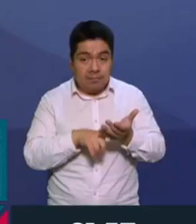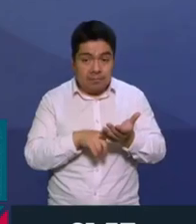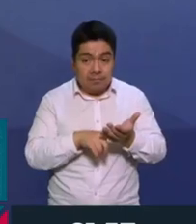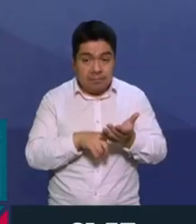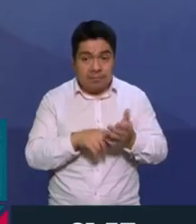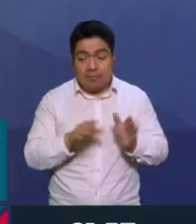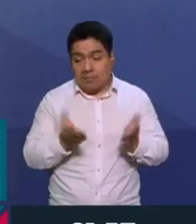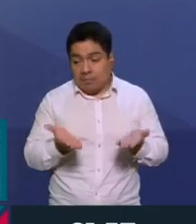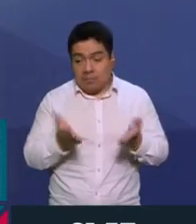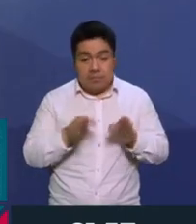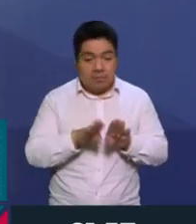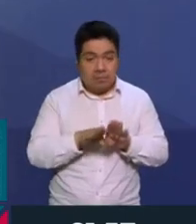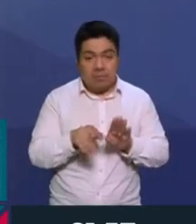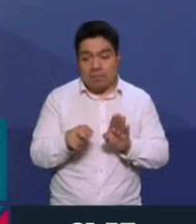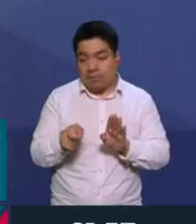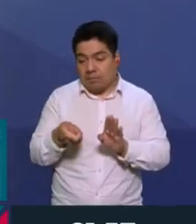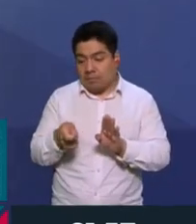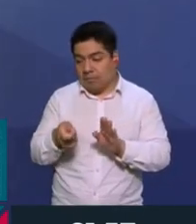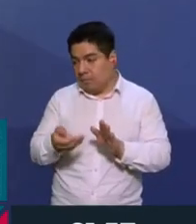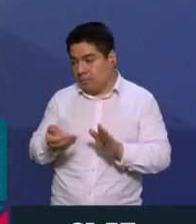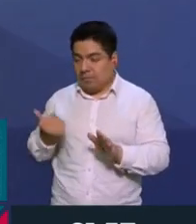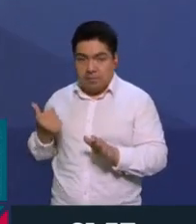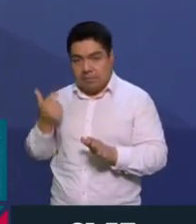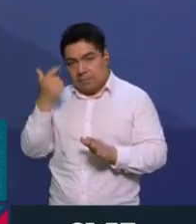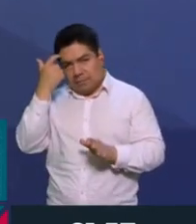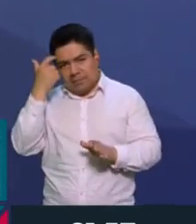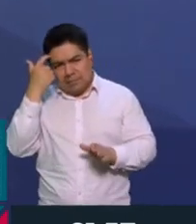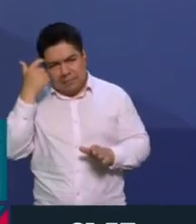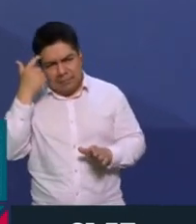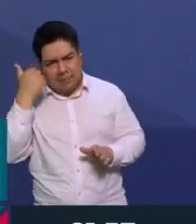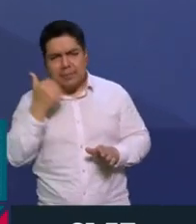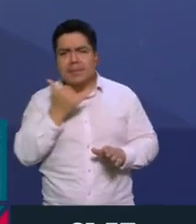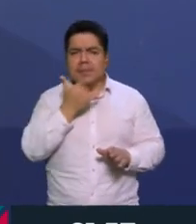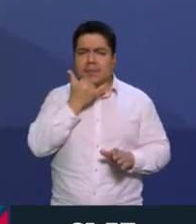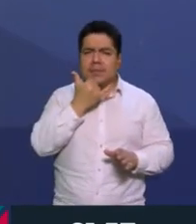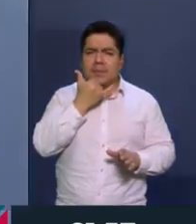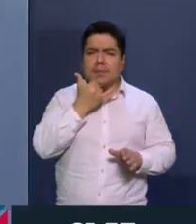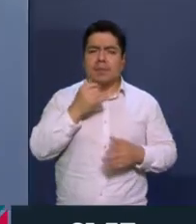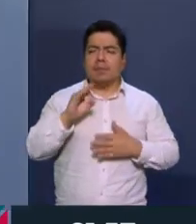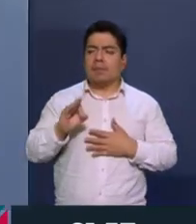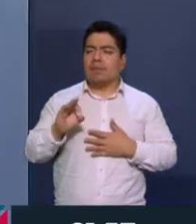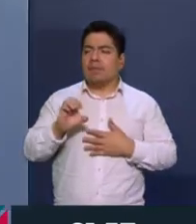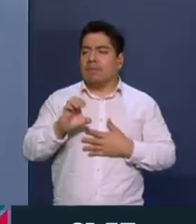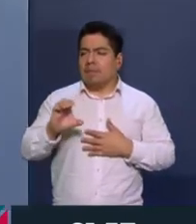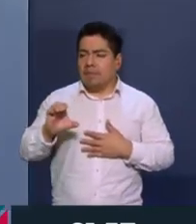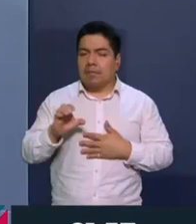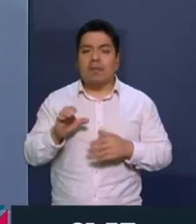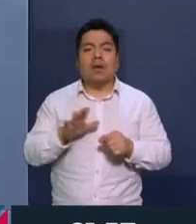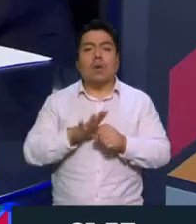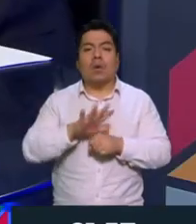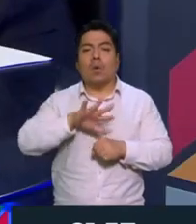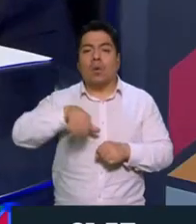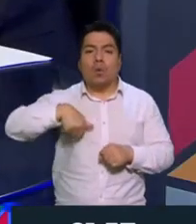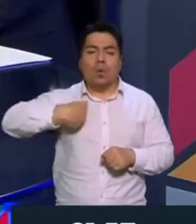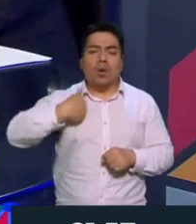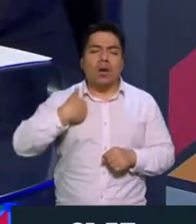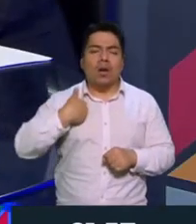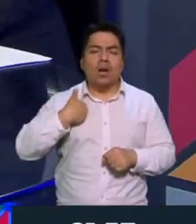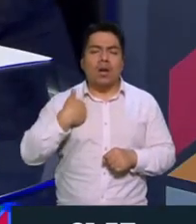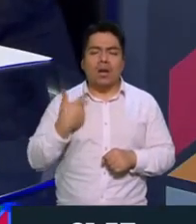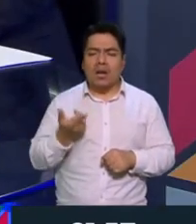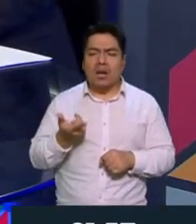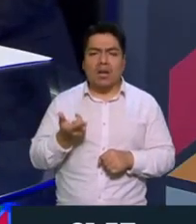mismos cierran y se llevan su llavecita. Y, corríganme si tú, pero ya dijiste qué fue lo que guardó el Fondo de Cultura Económica. El Fondo de Cultura Económica guardó